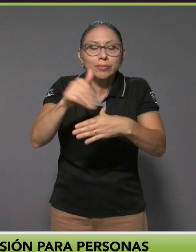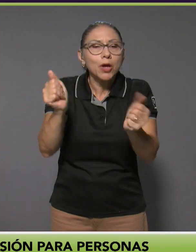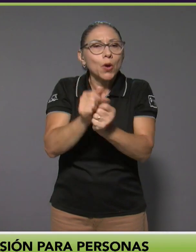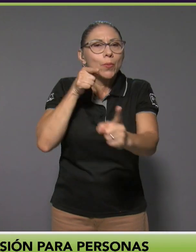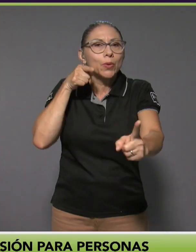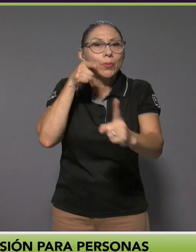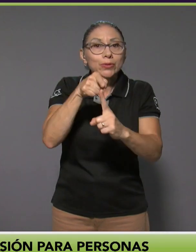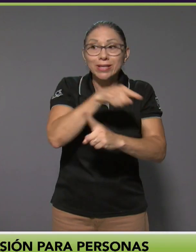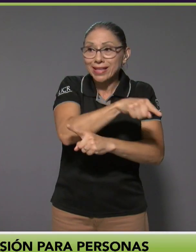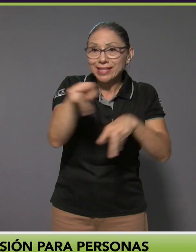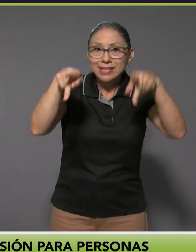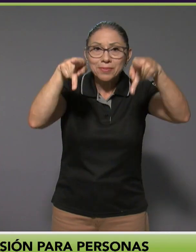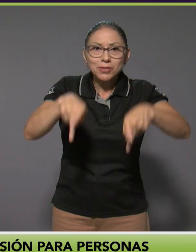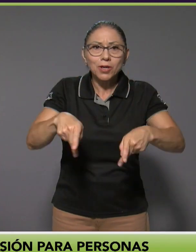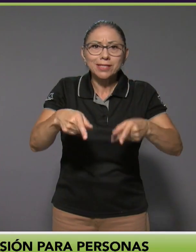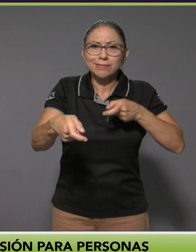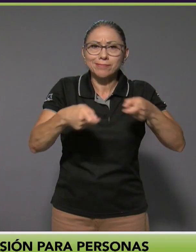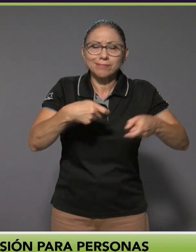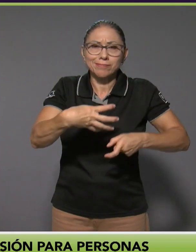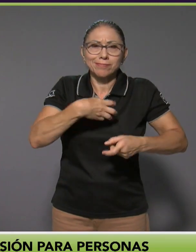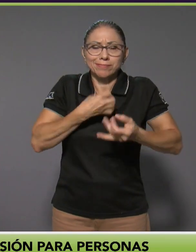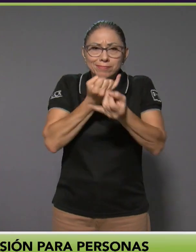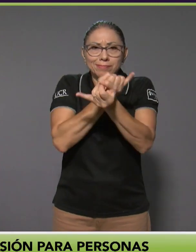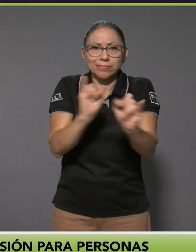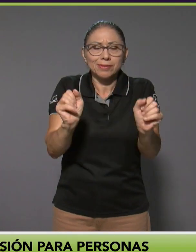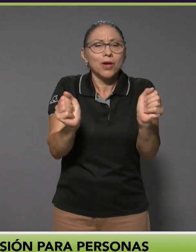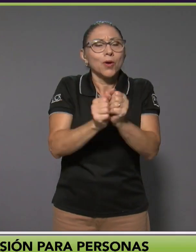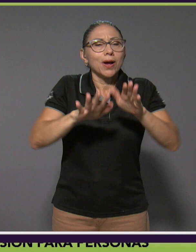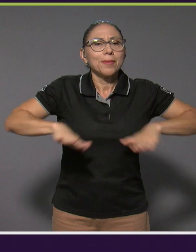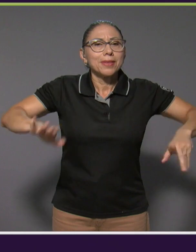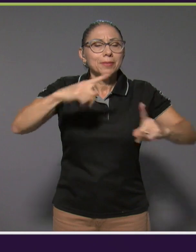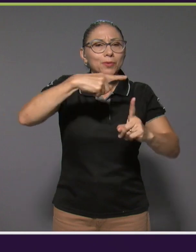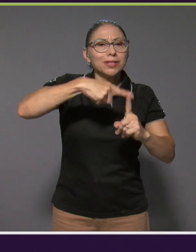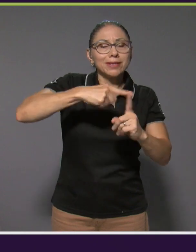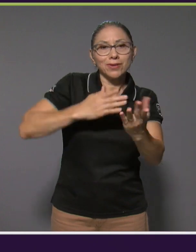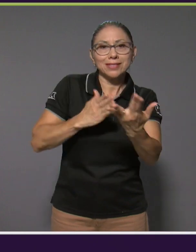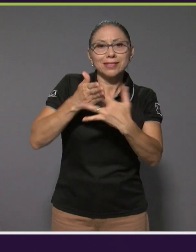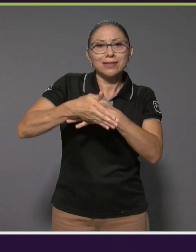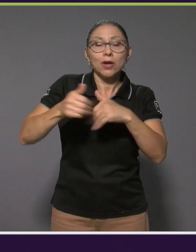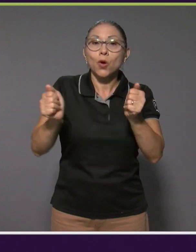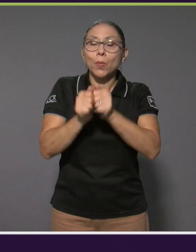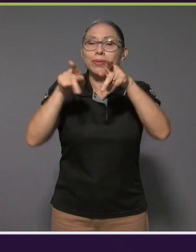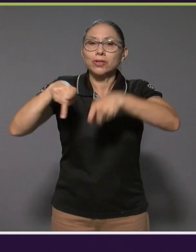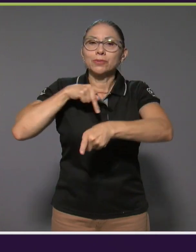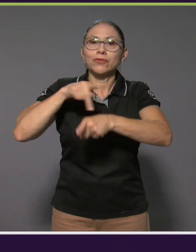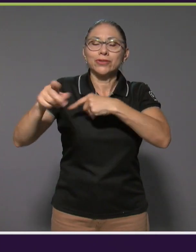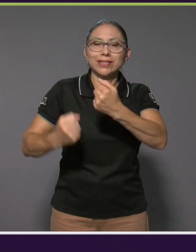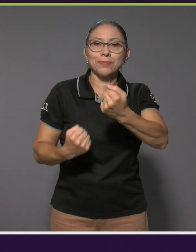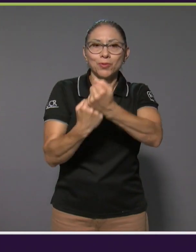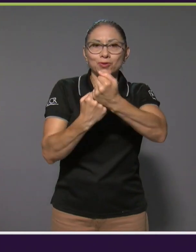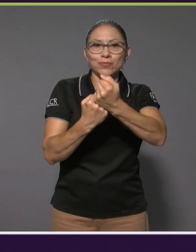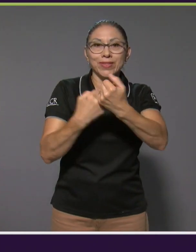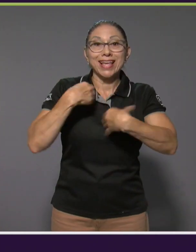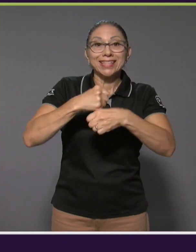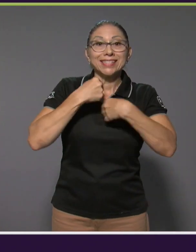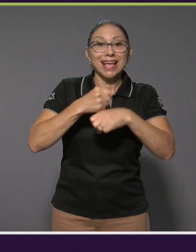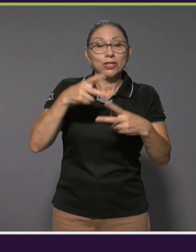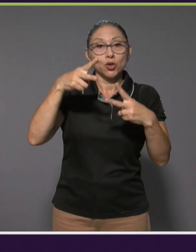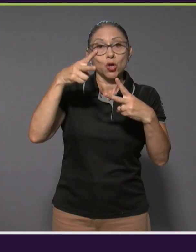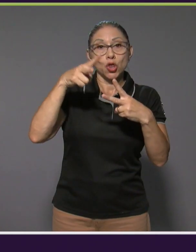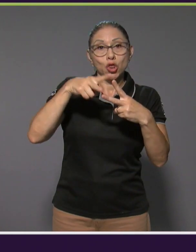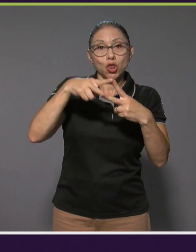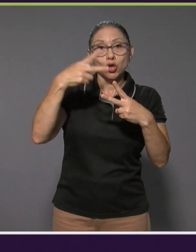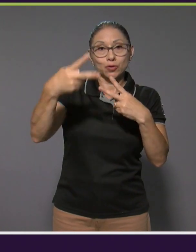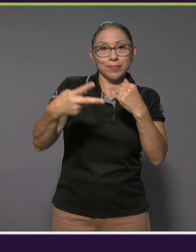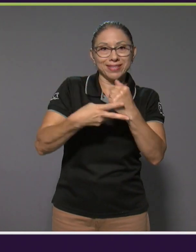autonomía de esta población mediante un ambiente positivo, accesible y con profesionales de apoyo. Se ha realizado en dos ocasiones